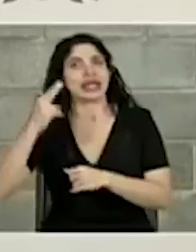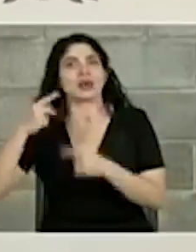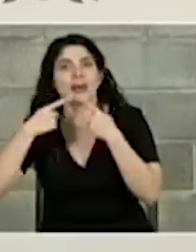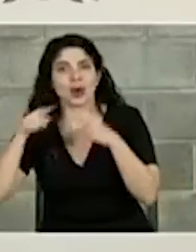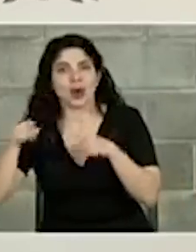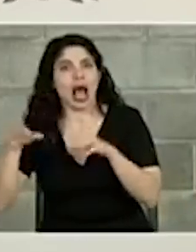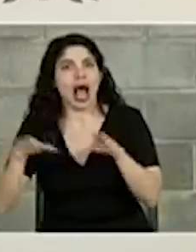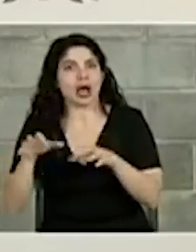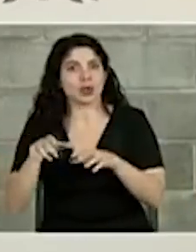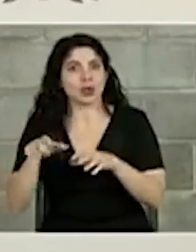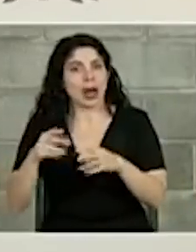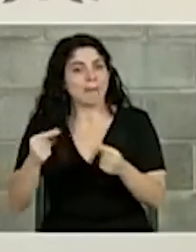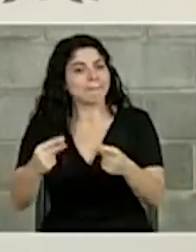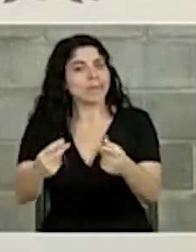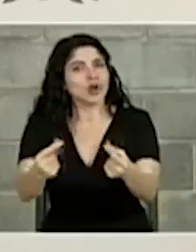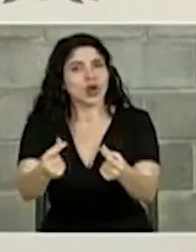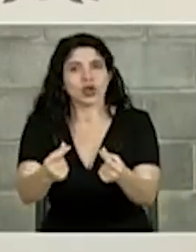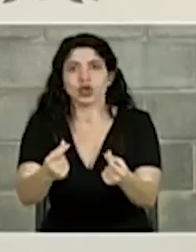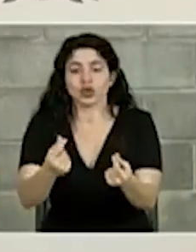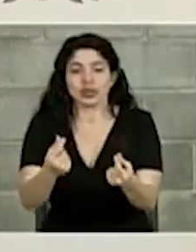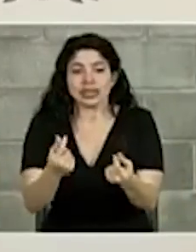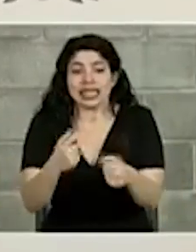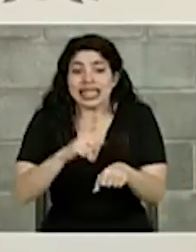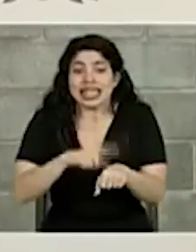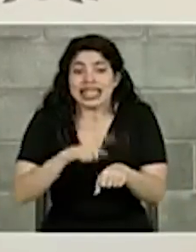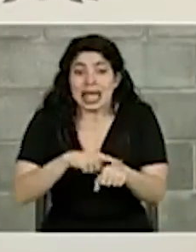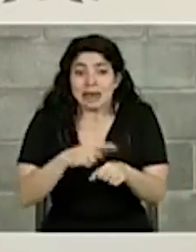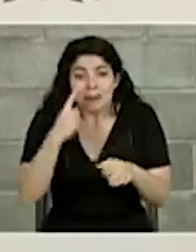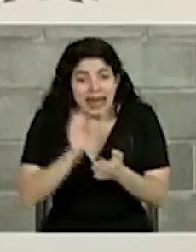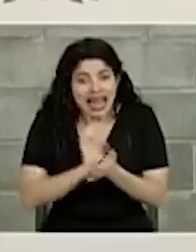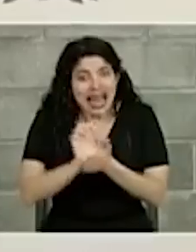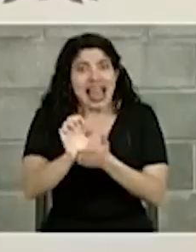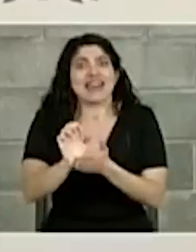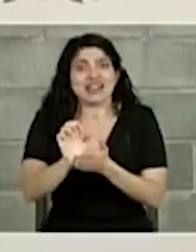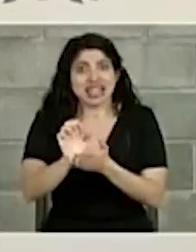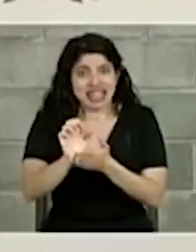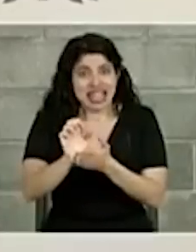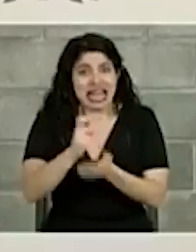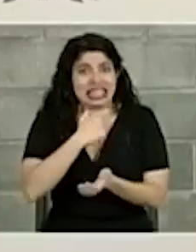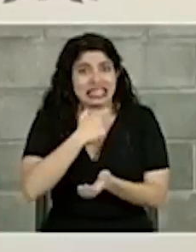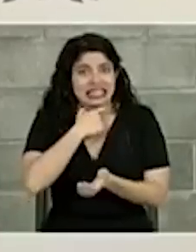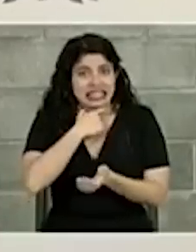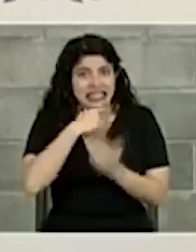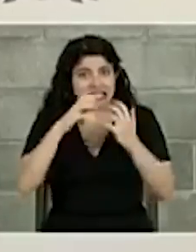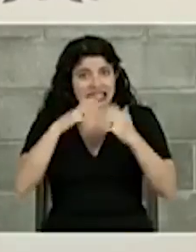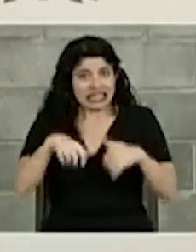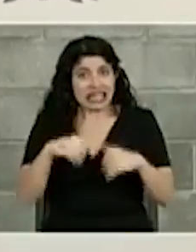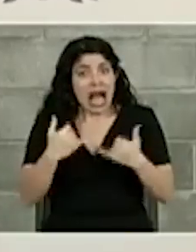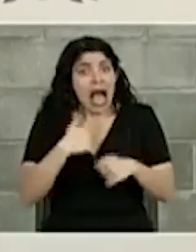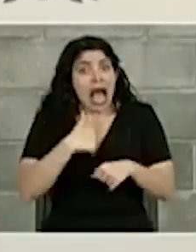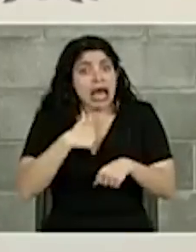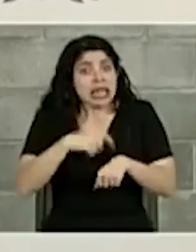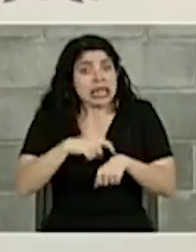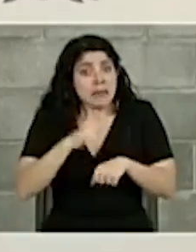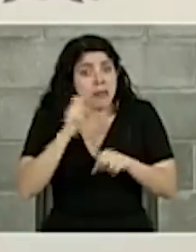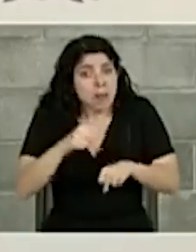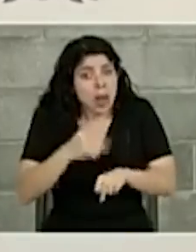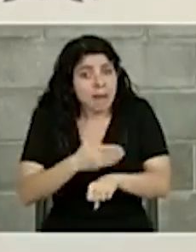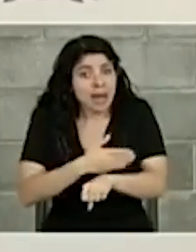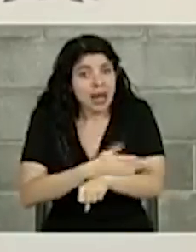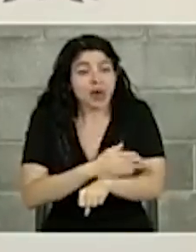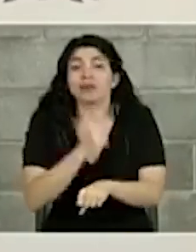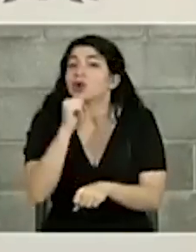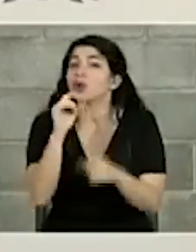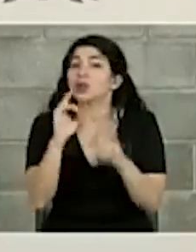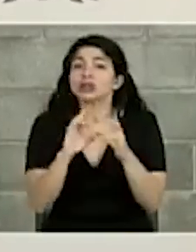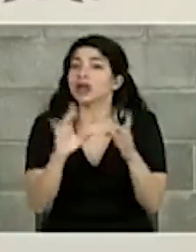y actuar pronto tenemos tiempo para evitar una crisis y tenemos tiempo para estar mejor no es casual